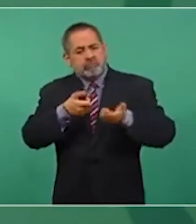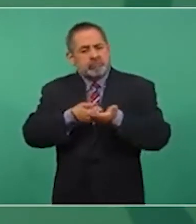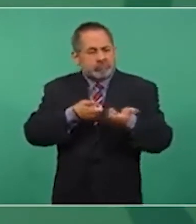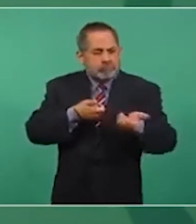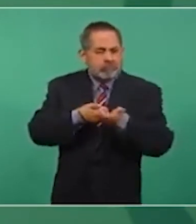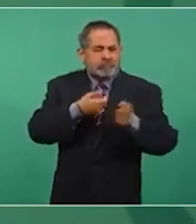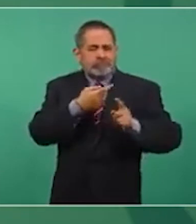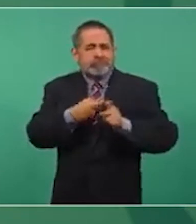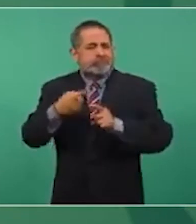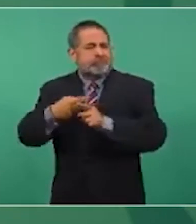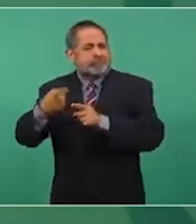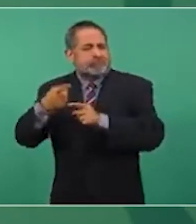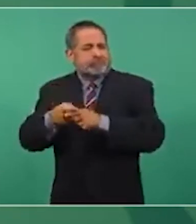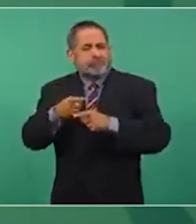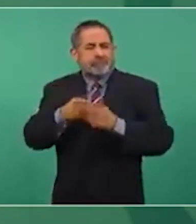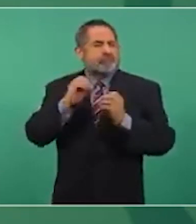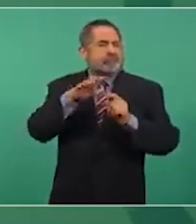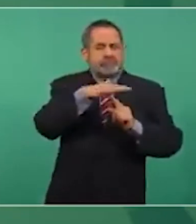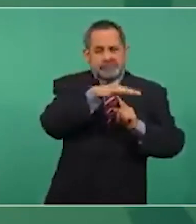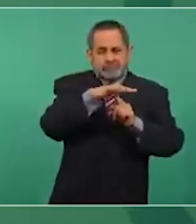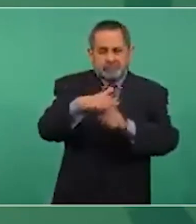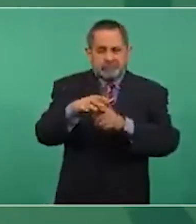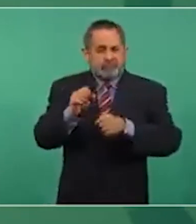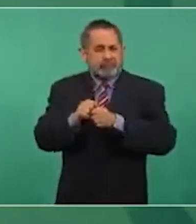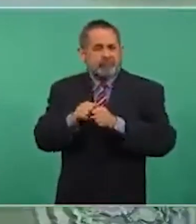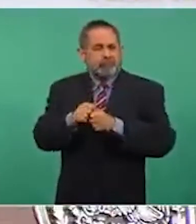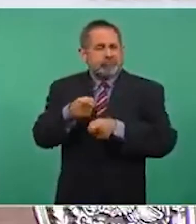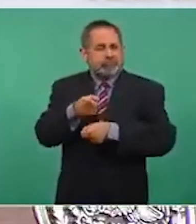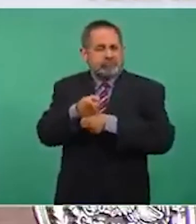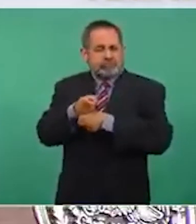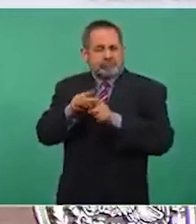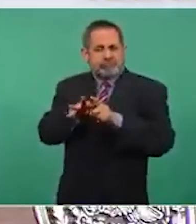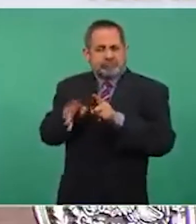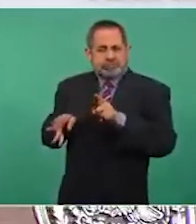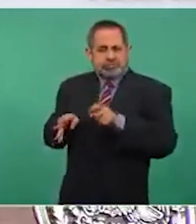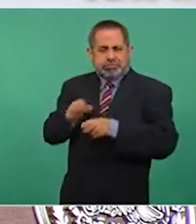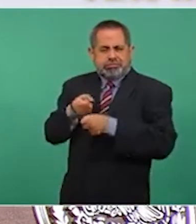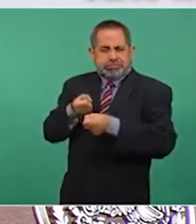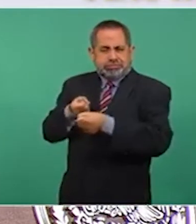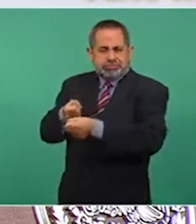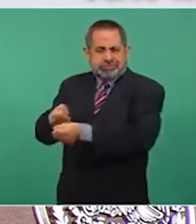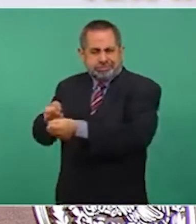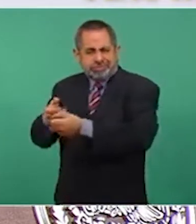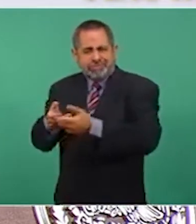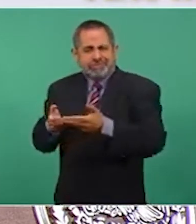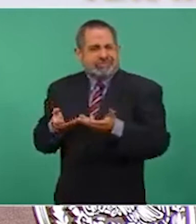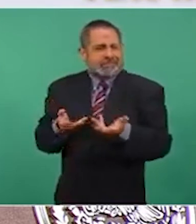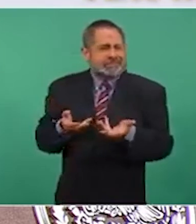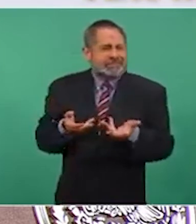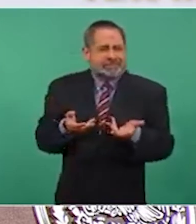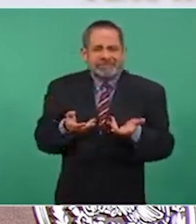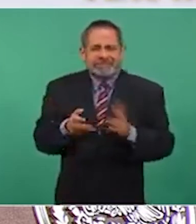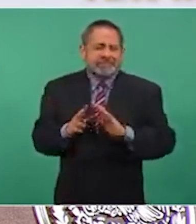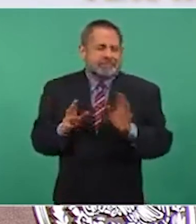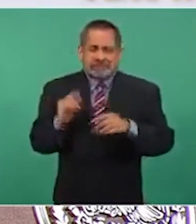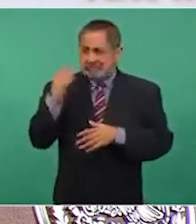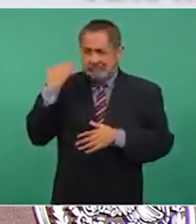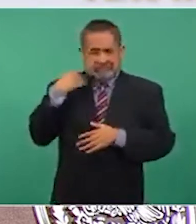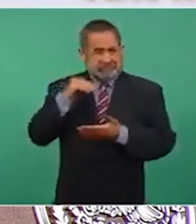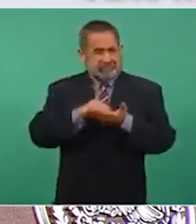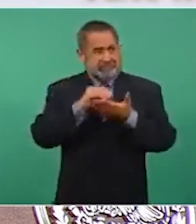armamento, helicópteros, artillanos, hasta hace poco.